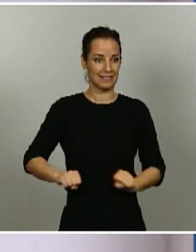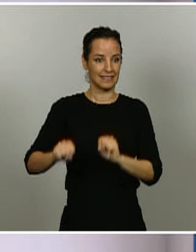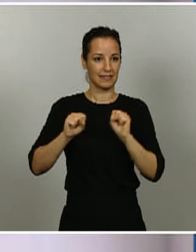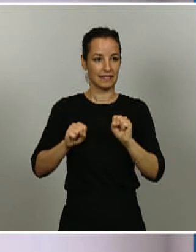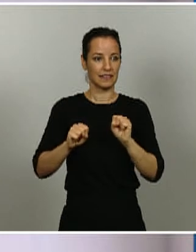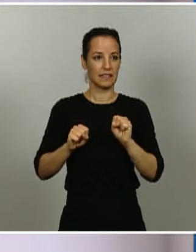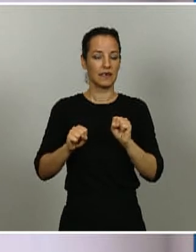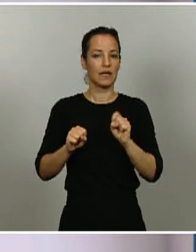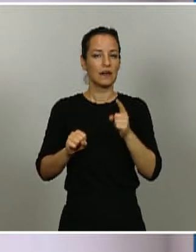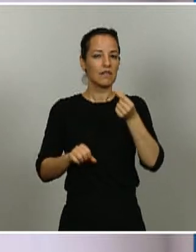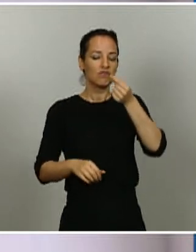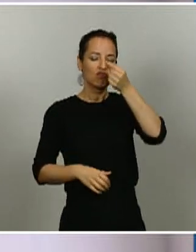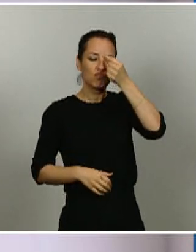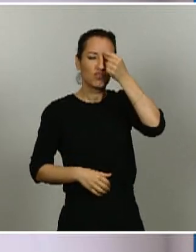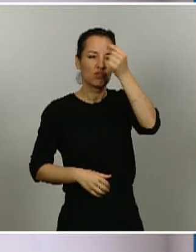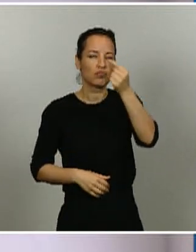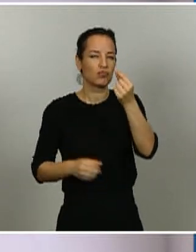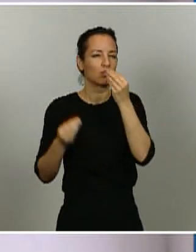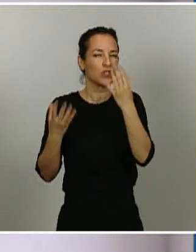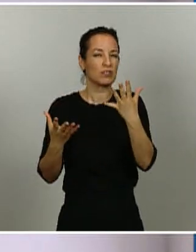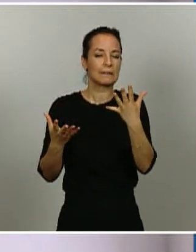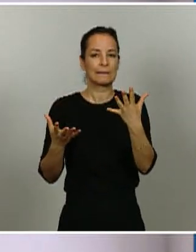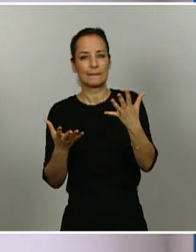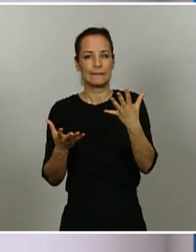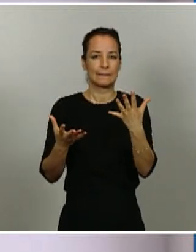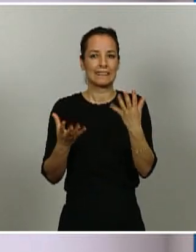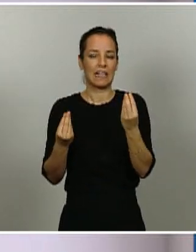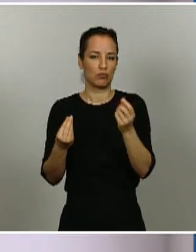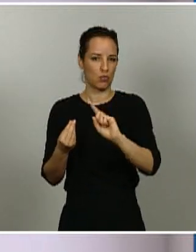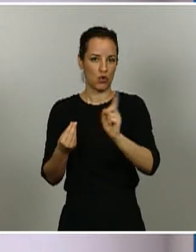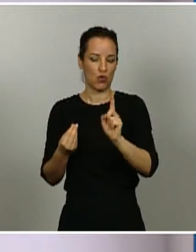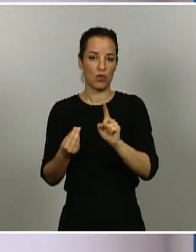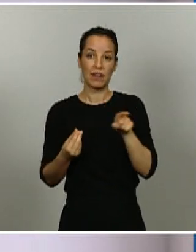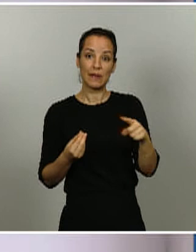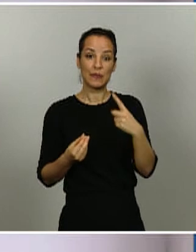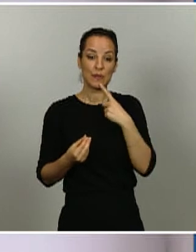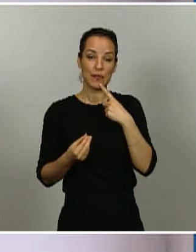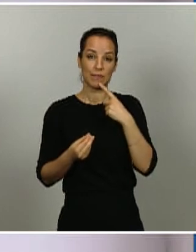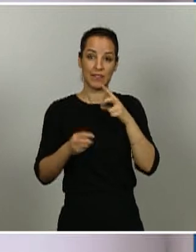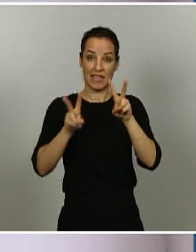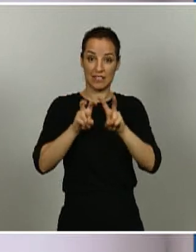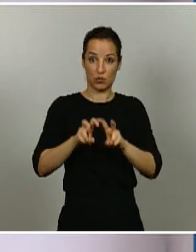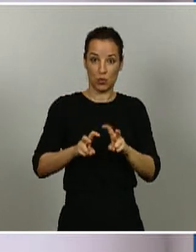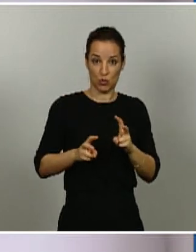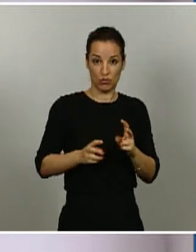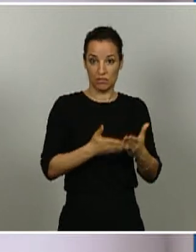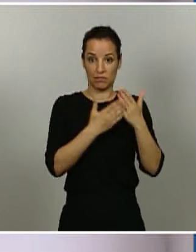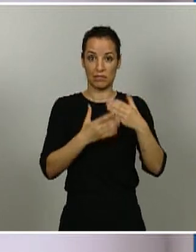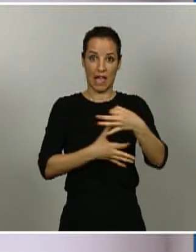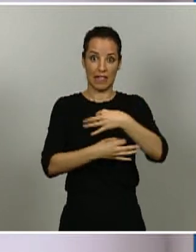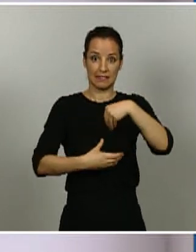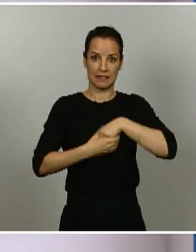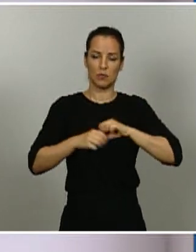que él desearía y también señaló que los estudios sobre anticuerpos también tienen un margen de error